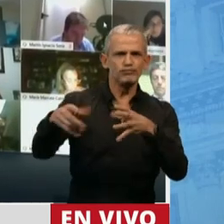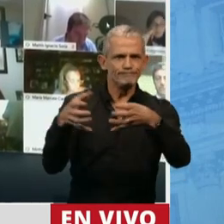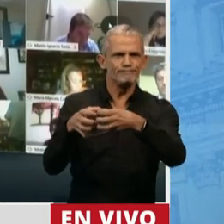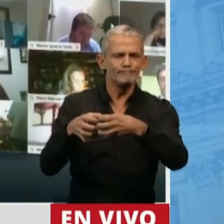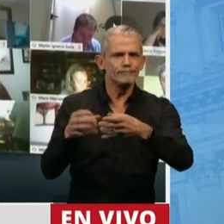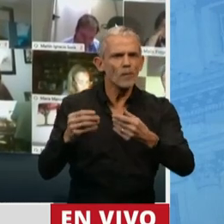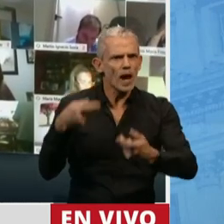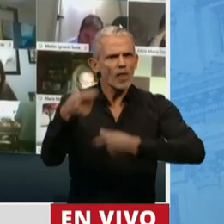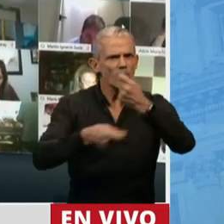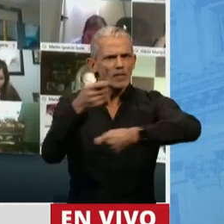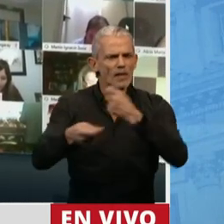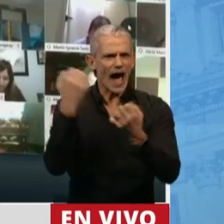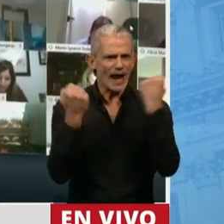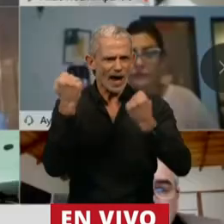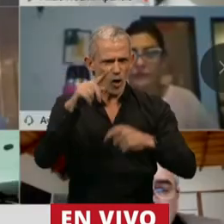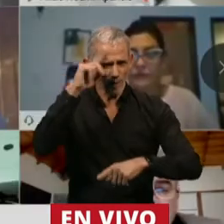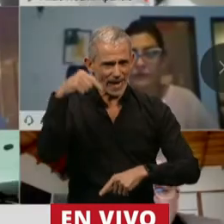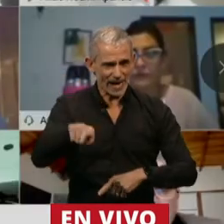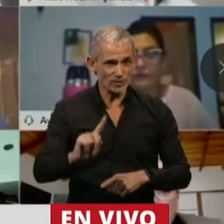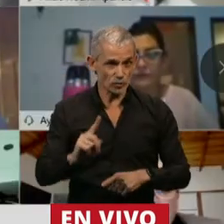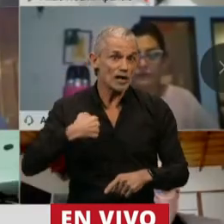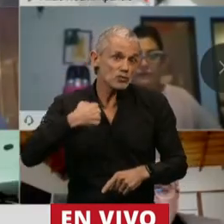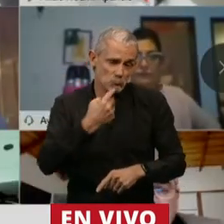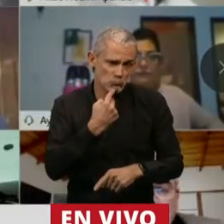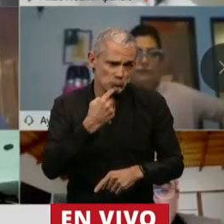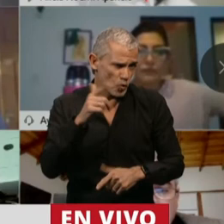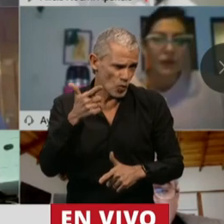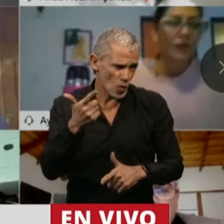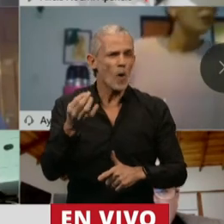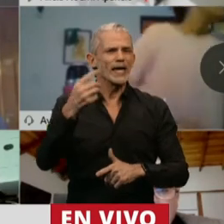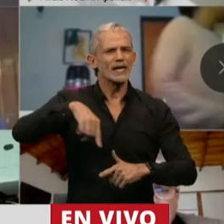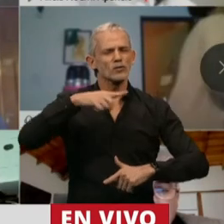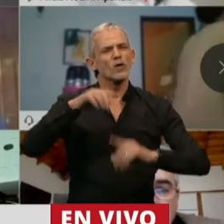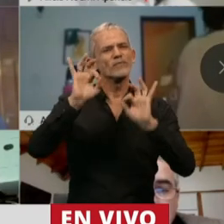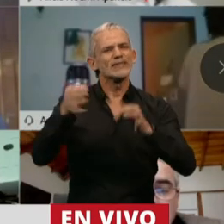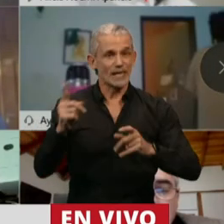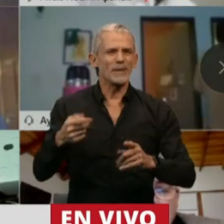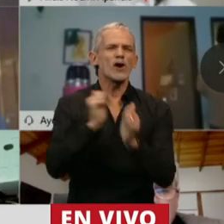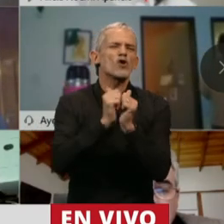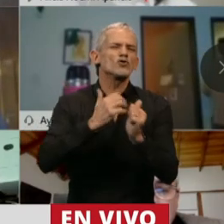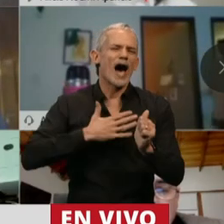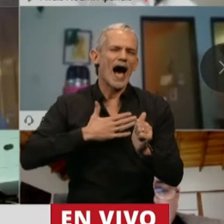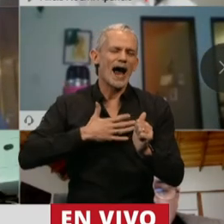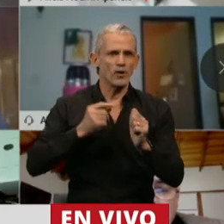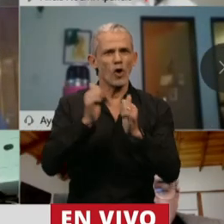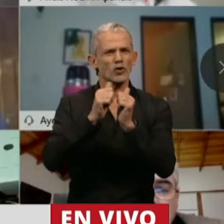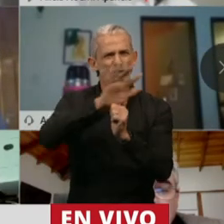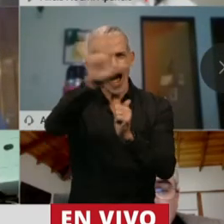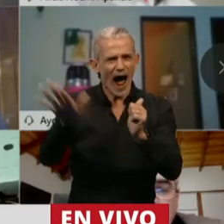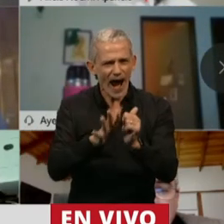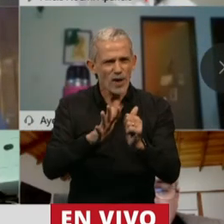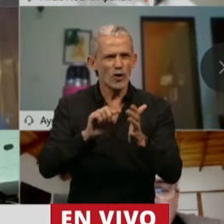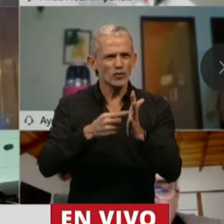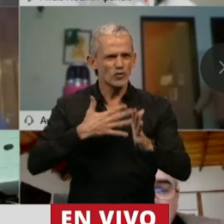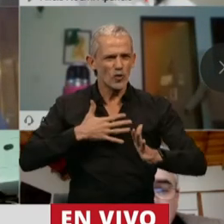le viene aportando mucho a la economía nacional y que no me cabe la menor duda que como se da también en mi ciudad de Rosario, en el Gran Rosario y en tantos otros